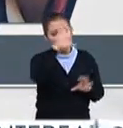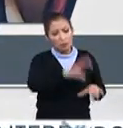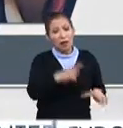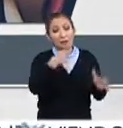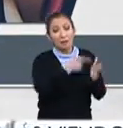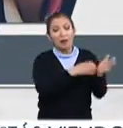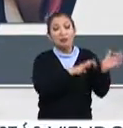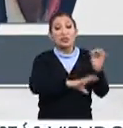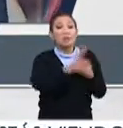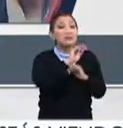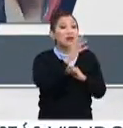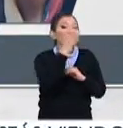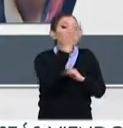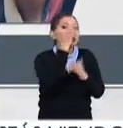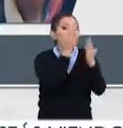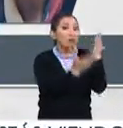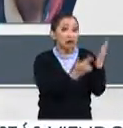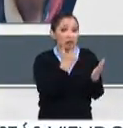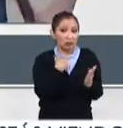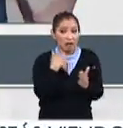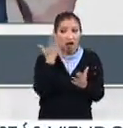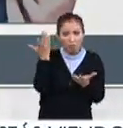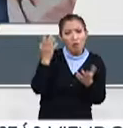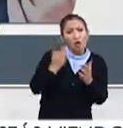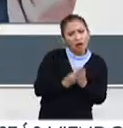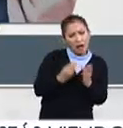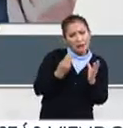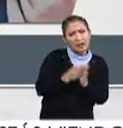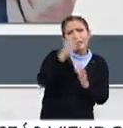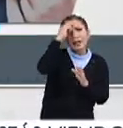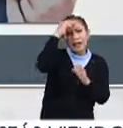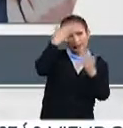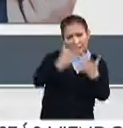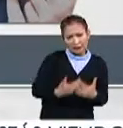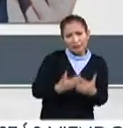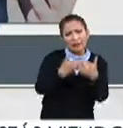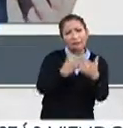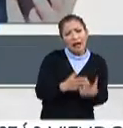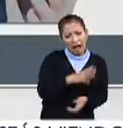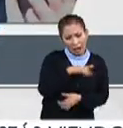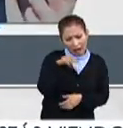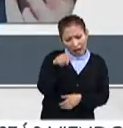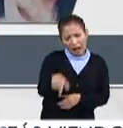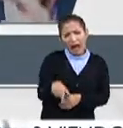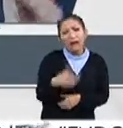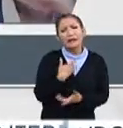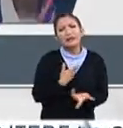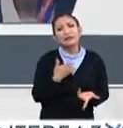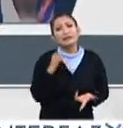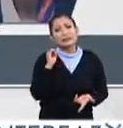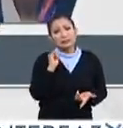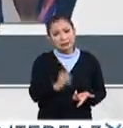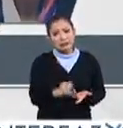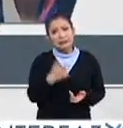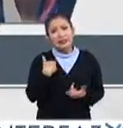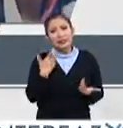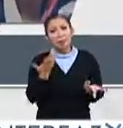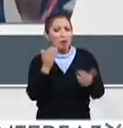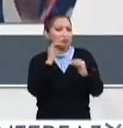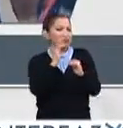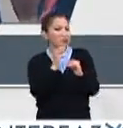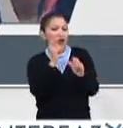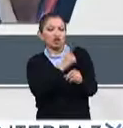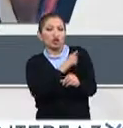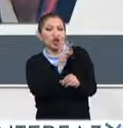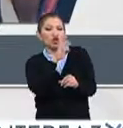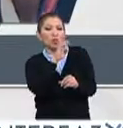1994, y teníamos una clase de inteligencia artificial y casi siempre nos limitábamos